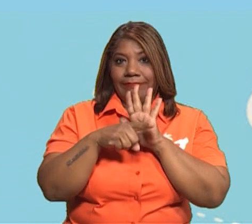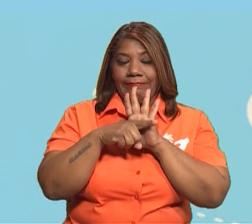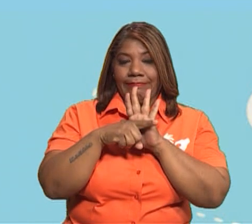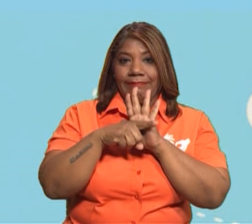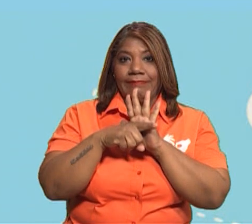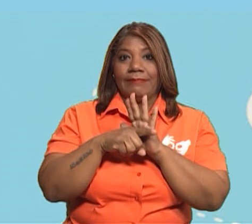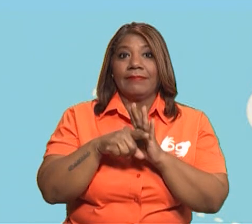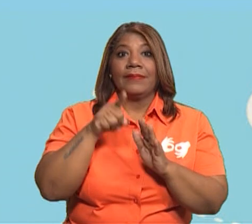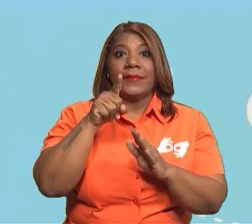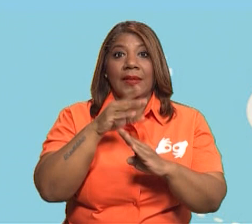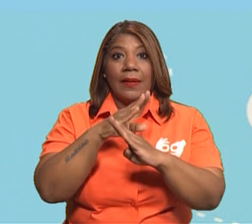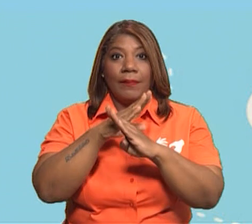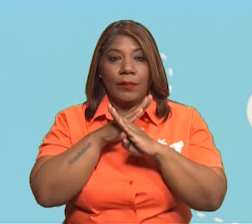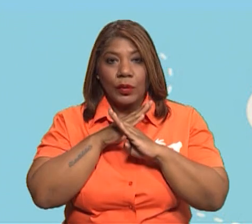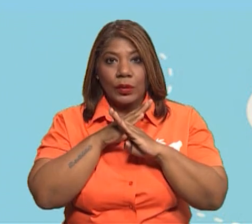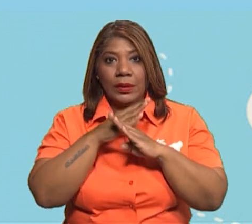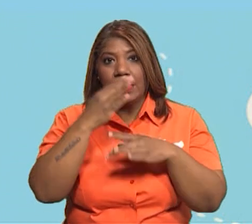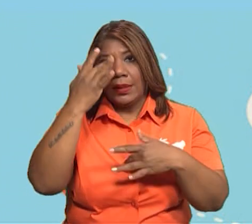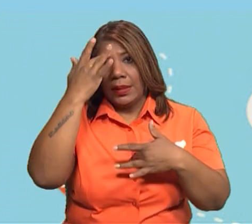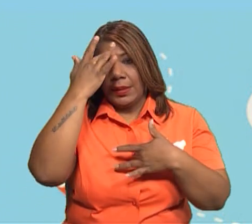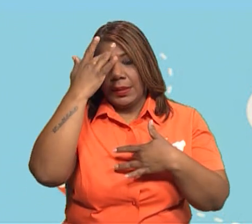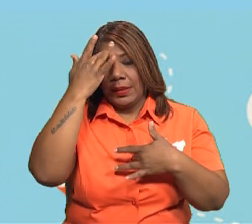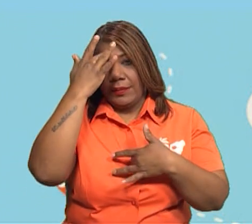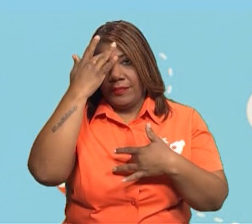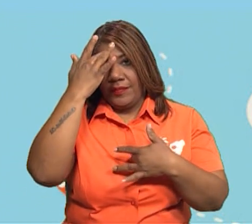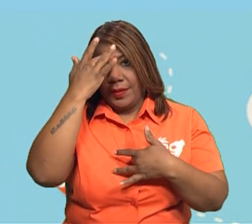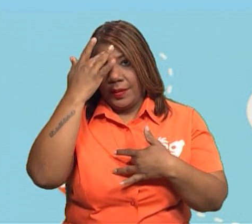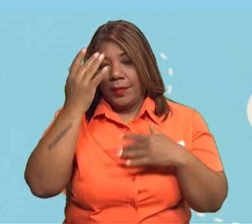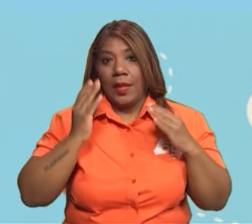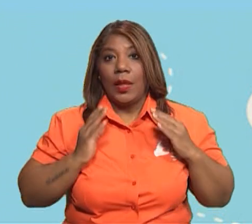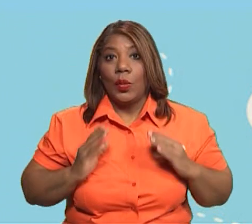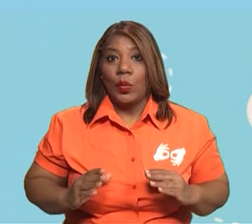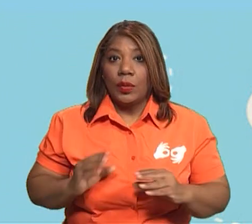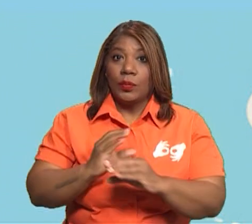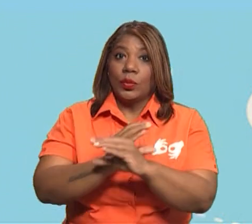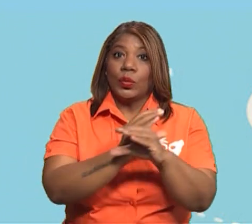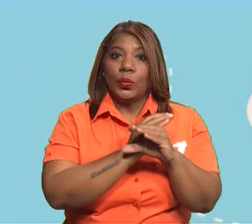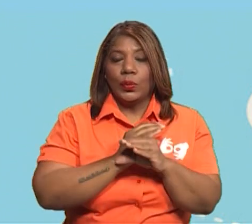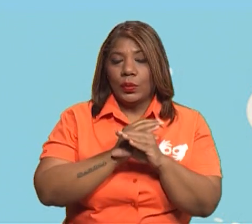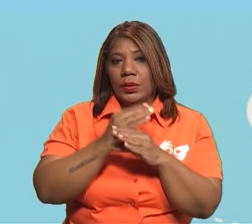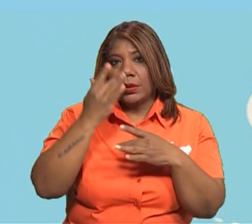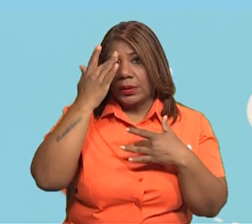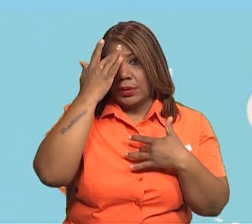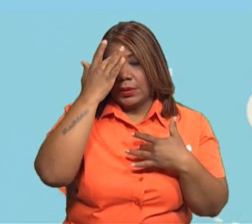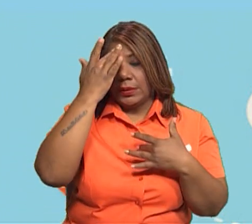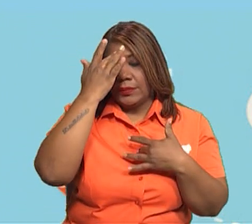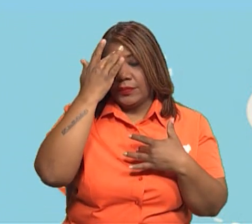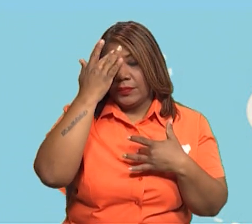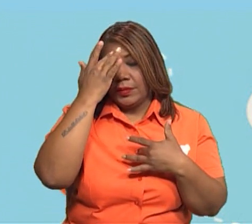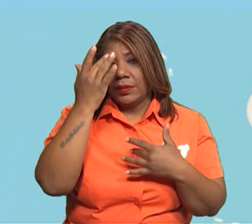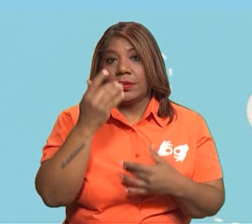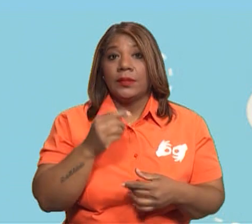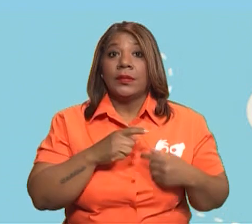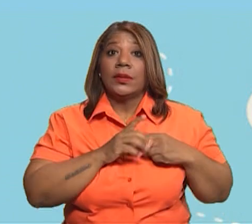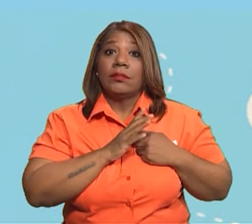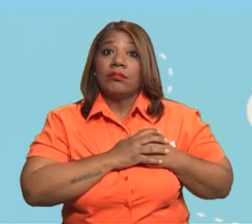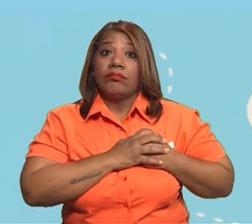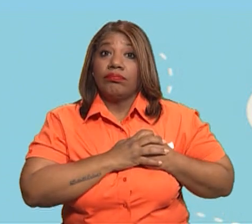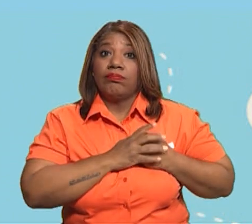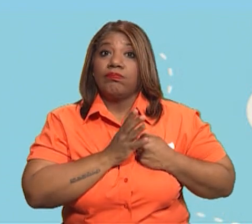enfermedades. Maestro, ¿qué enfermedades puedo evitar? Hay problemas en el corazón,